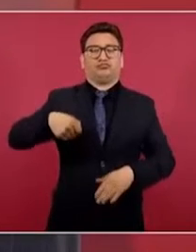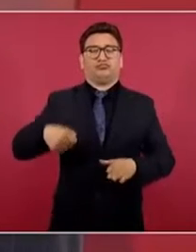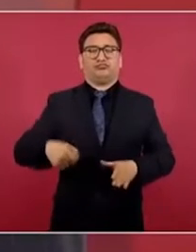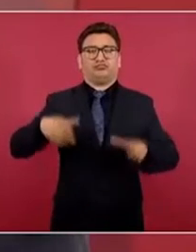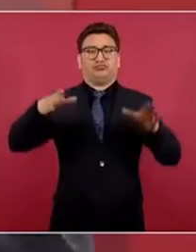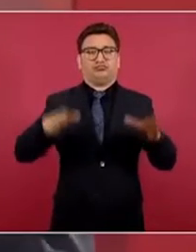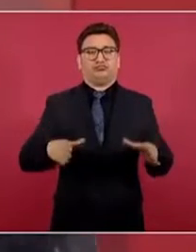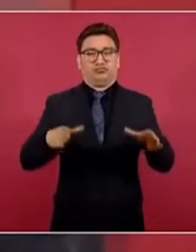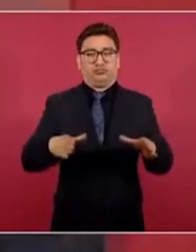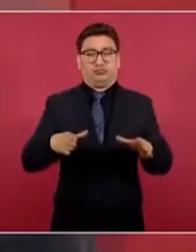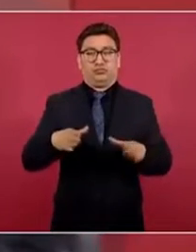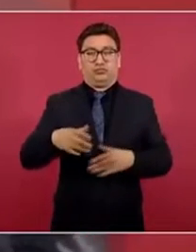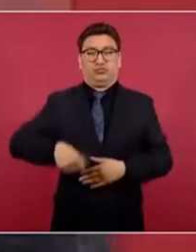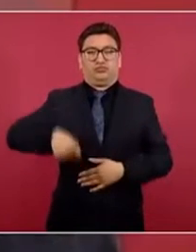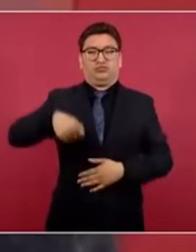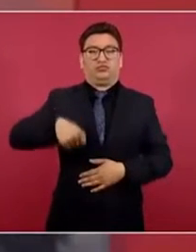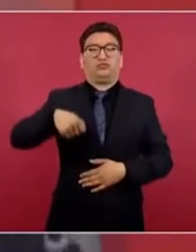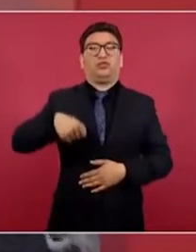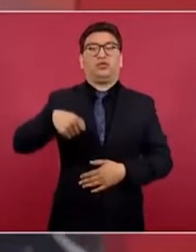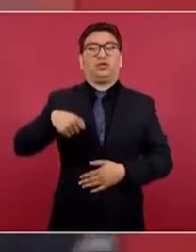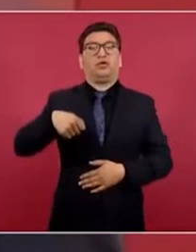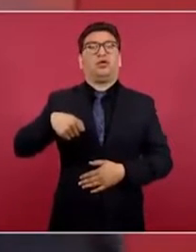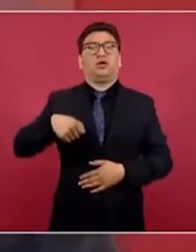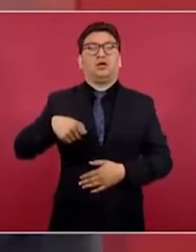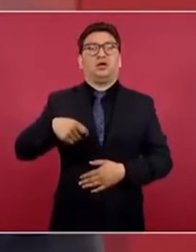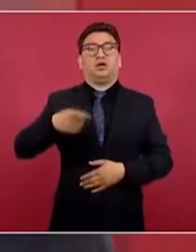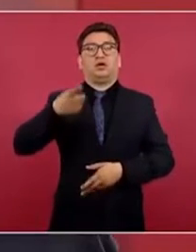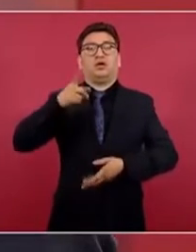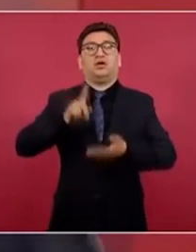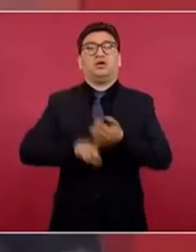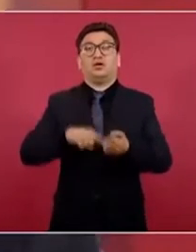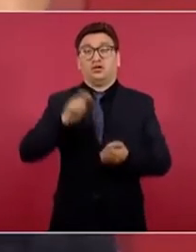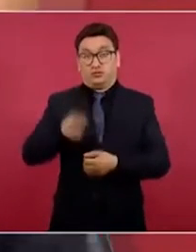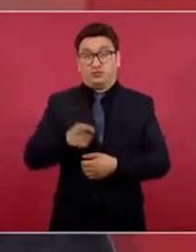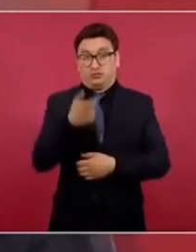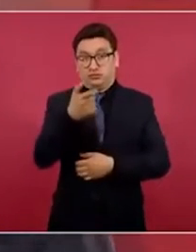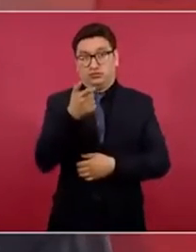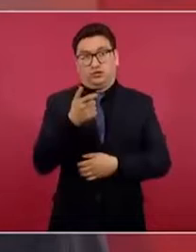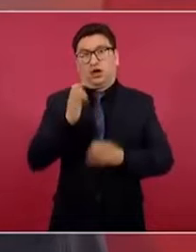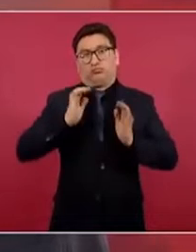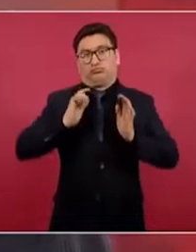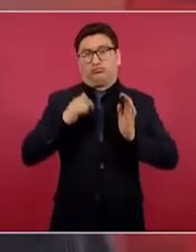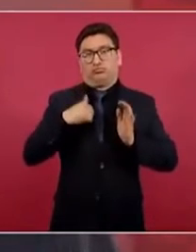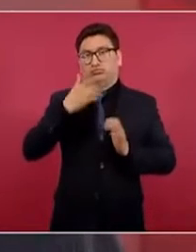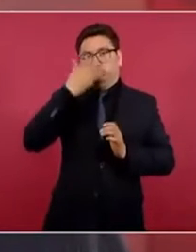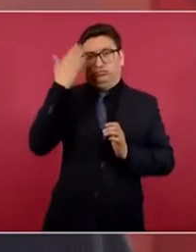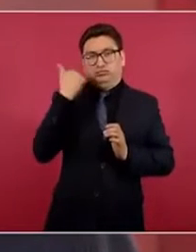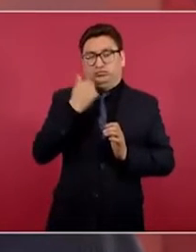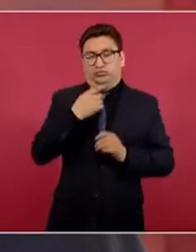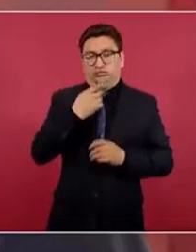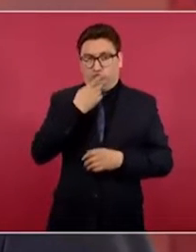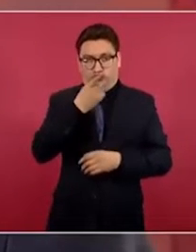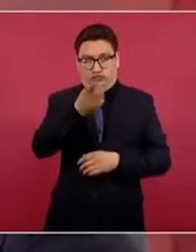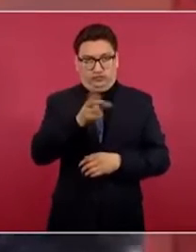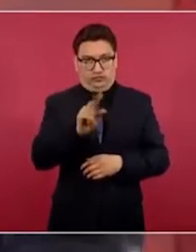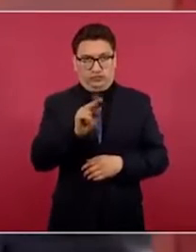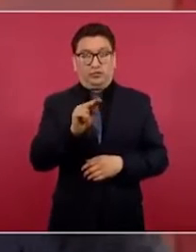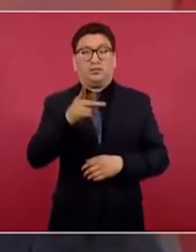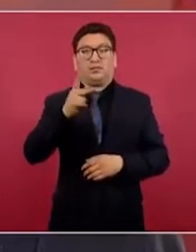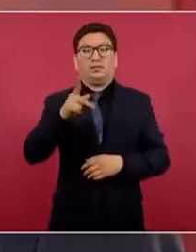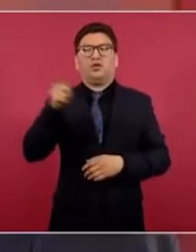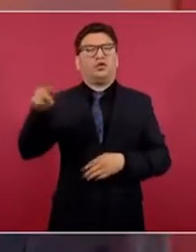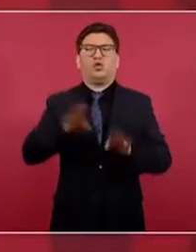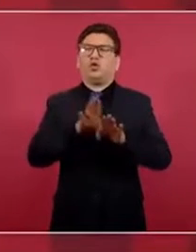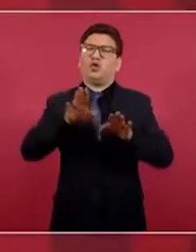No estoy diciendo que el portafolio llevaba dinero, eso no me corresponde a mí, pero ¿qué